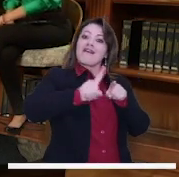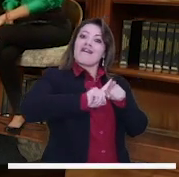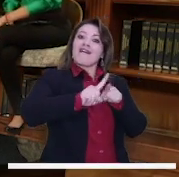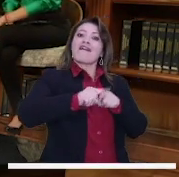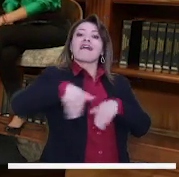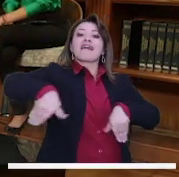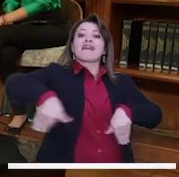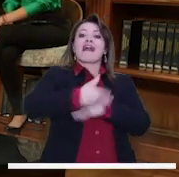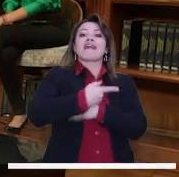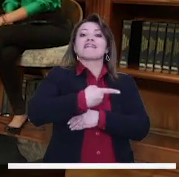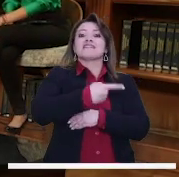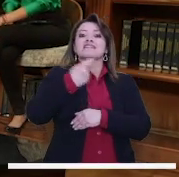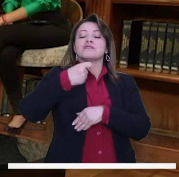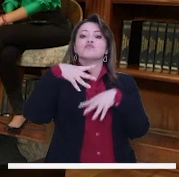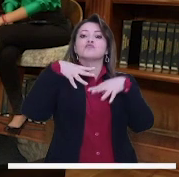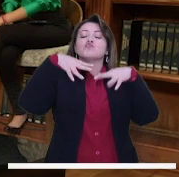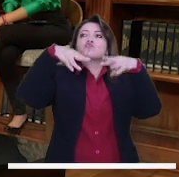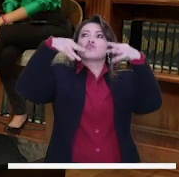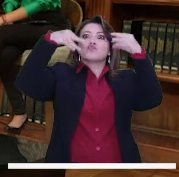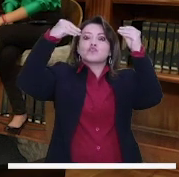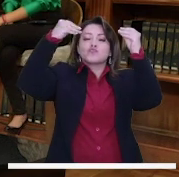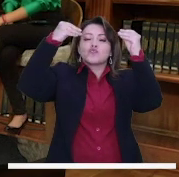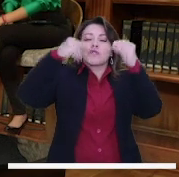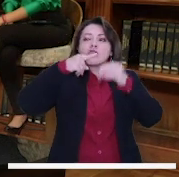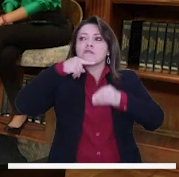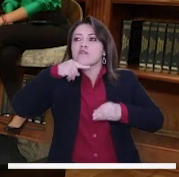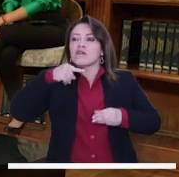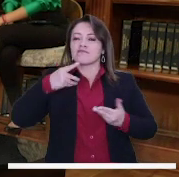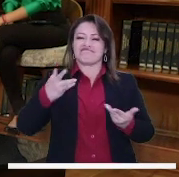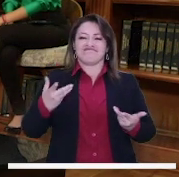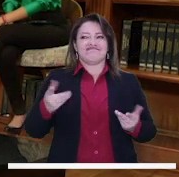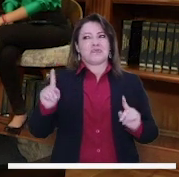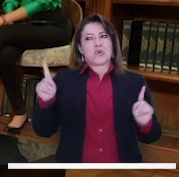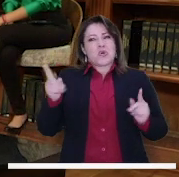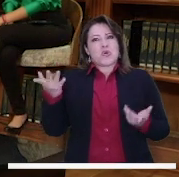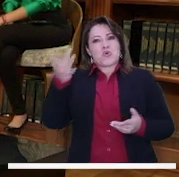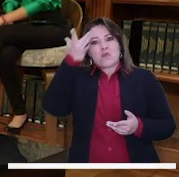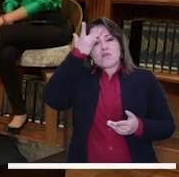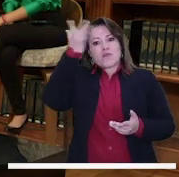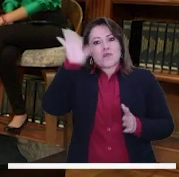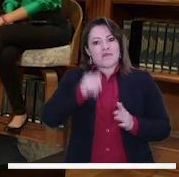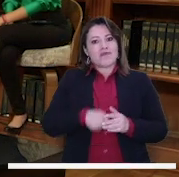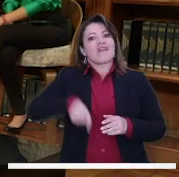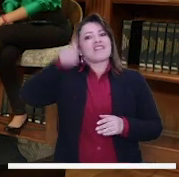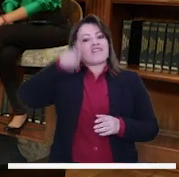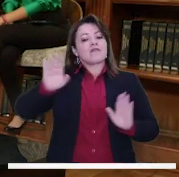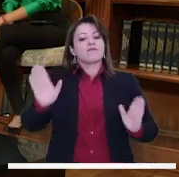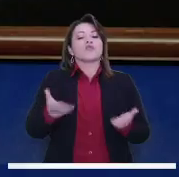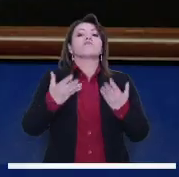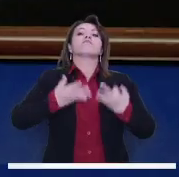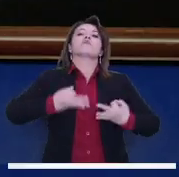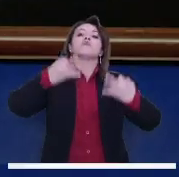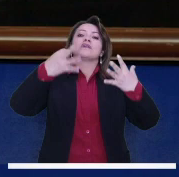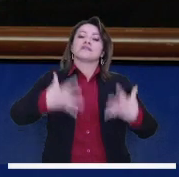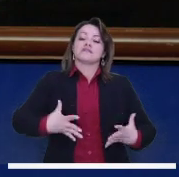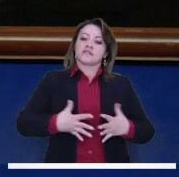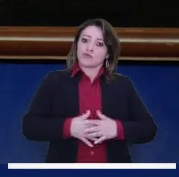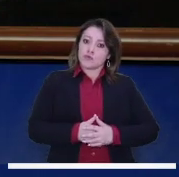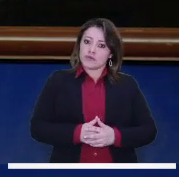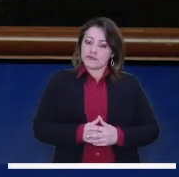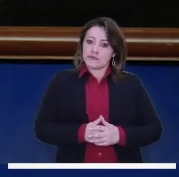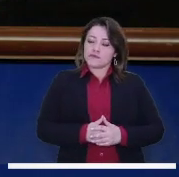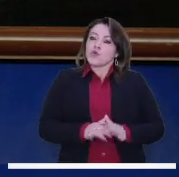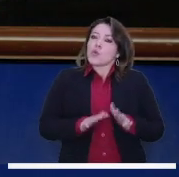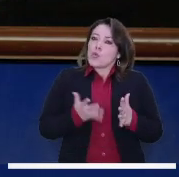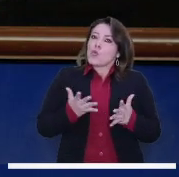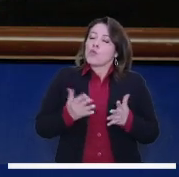vagones no tenían ni luz. Mejor dicho, hay unas cosas que son evidentes, sobre todo en el tema de seguridad, de cómo se